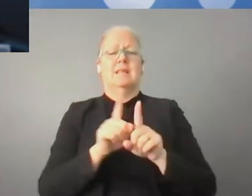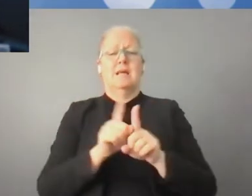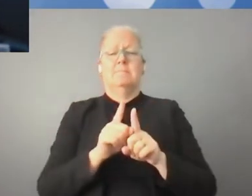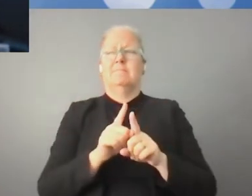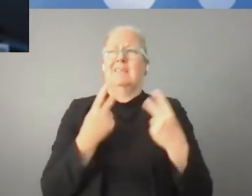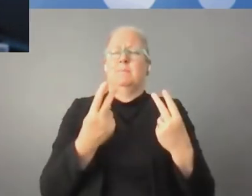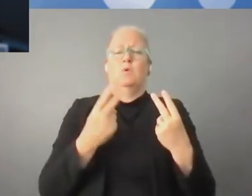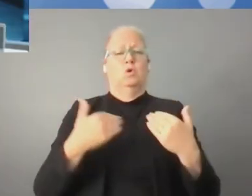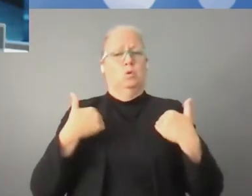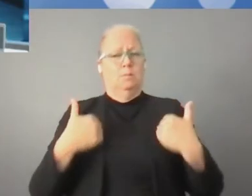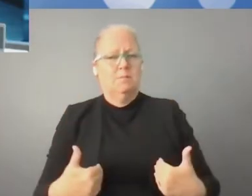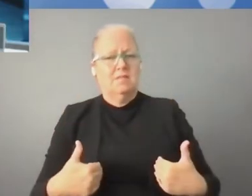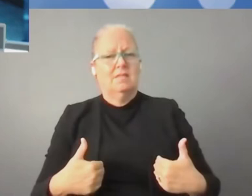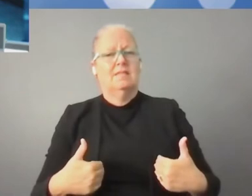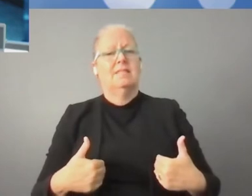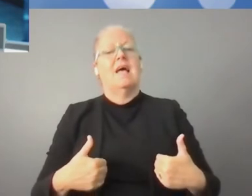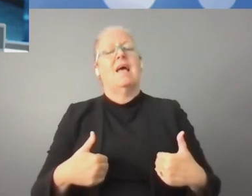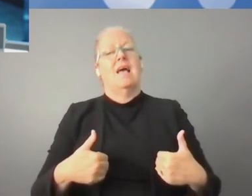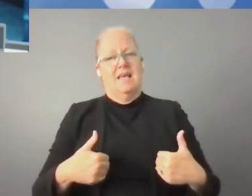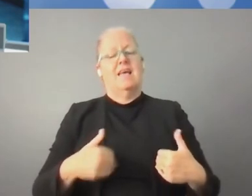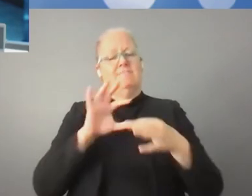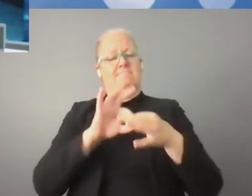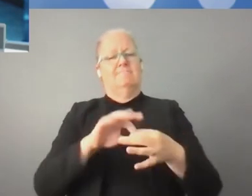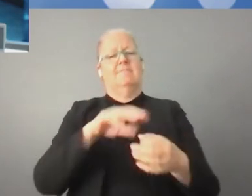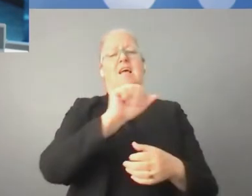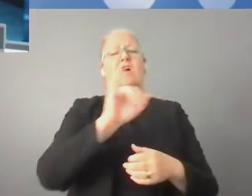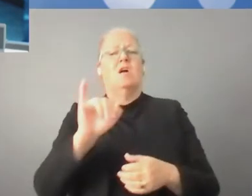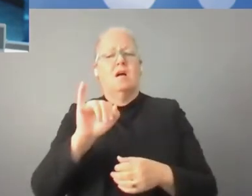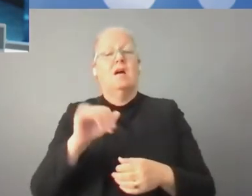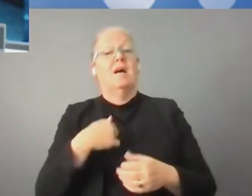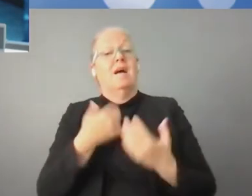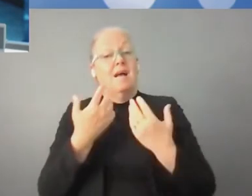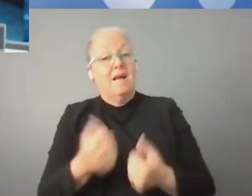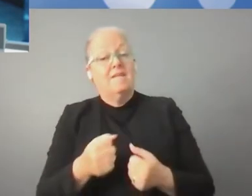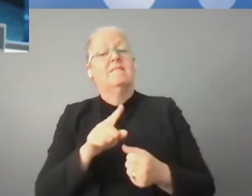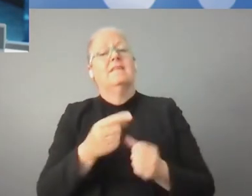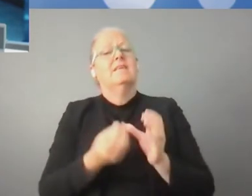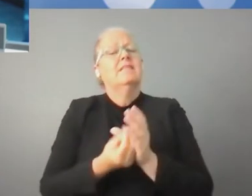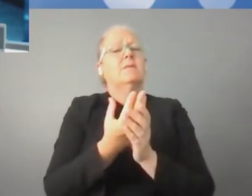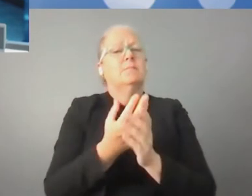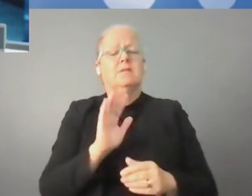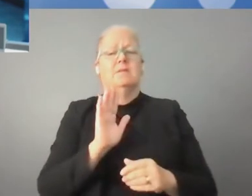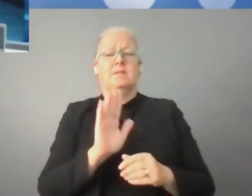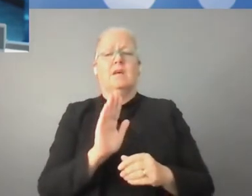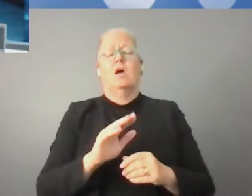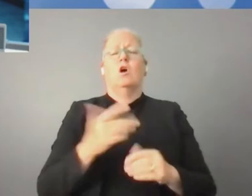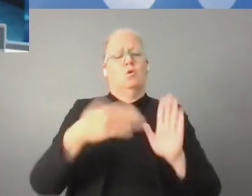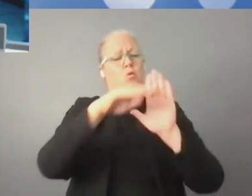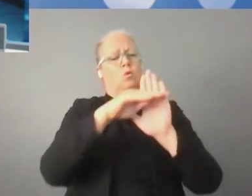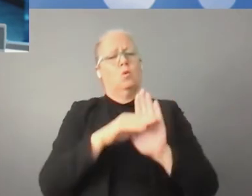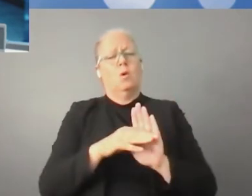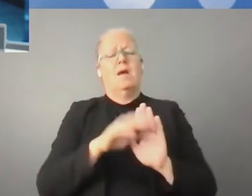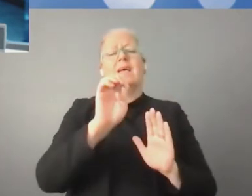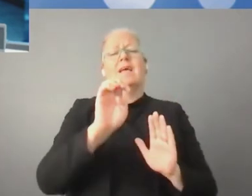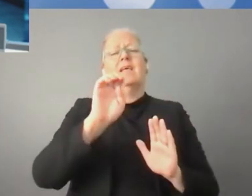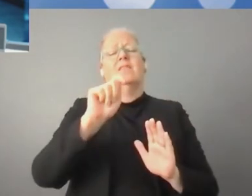crear bases éticas. En Rusia consideramos que el ser humano debe estar en el centro